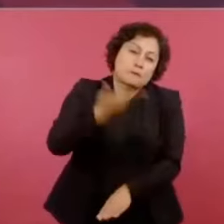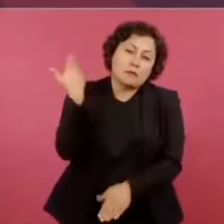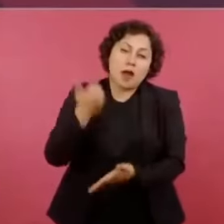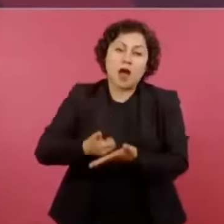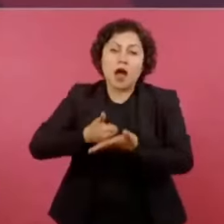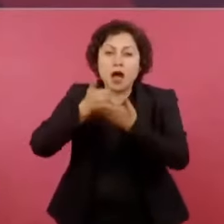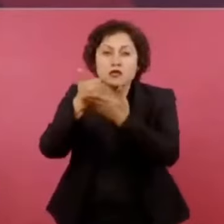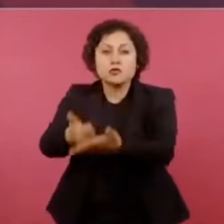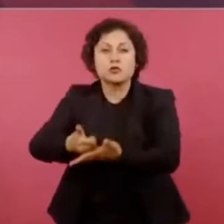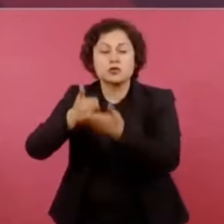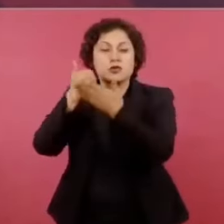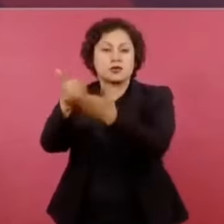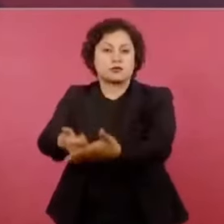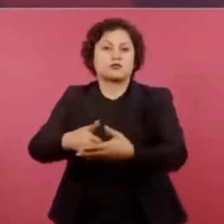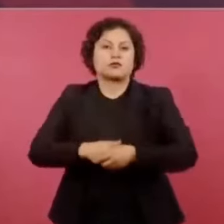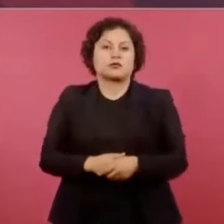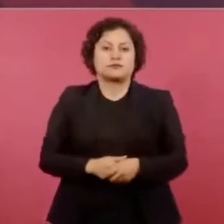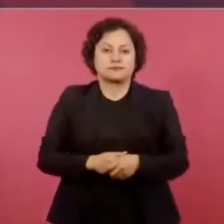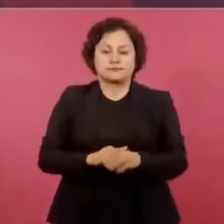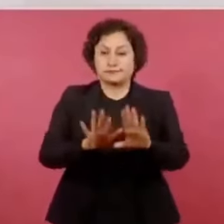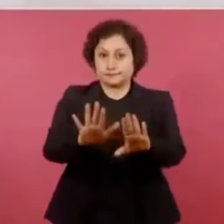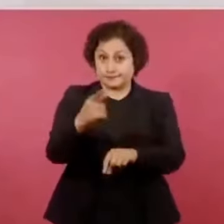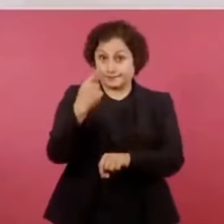no se hace en el mundo.